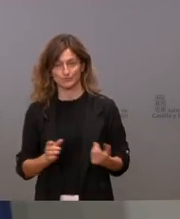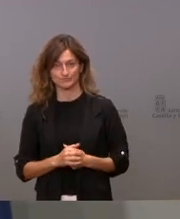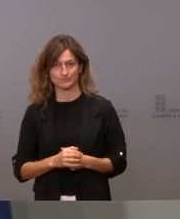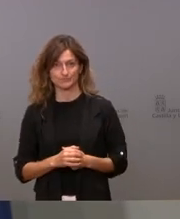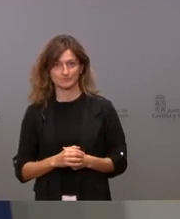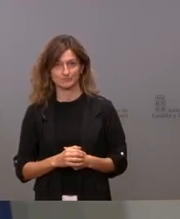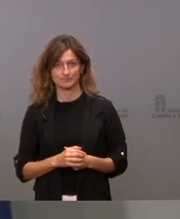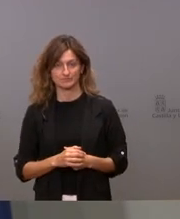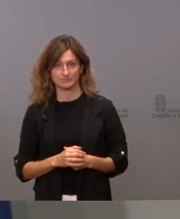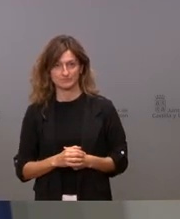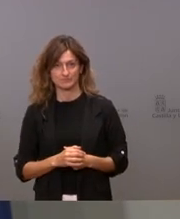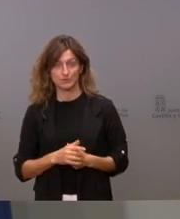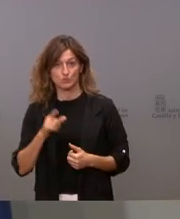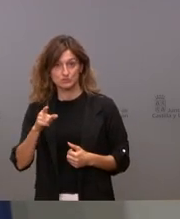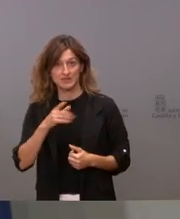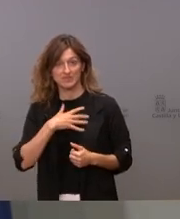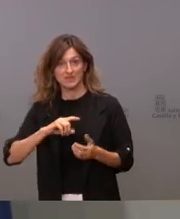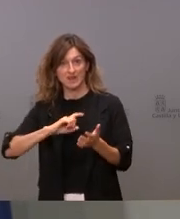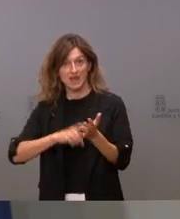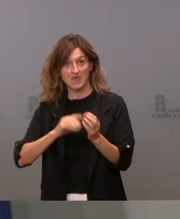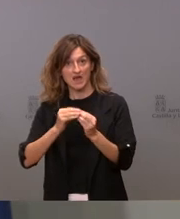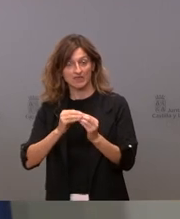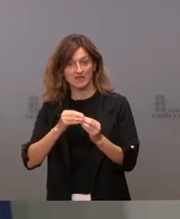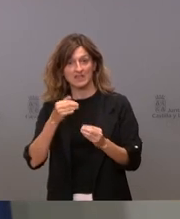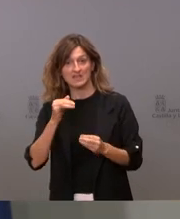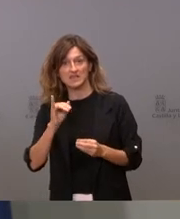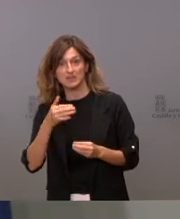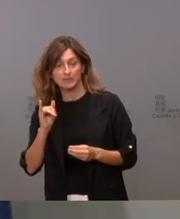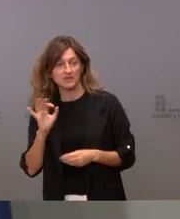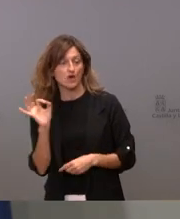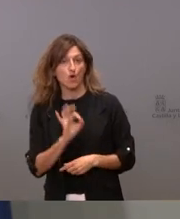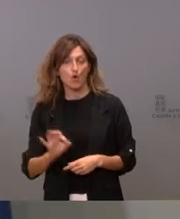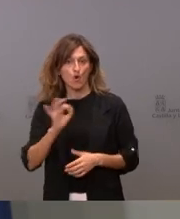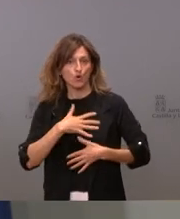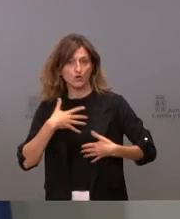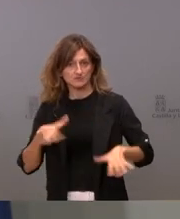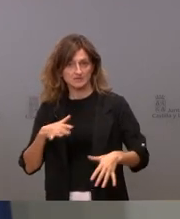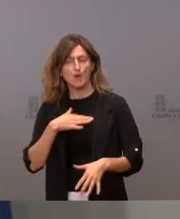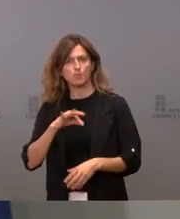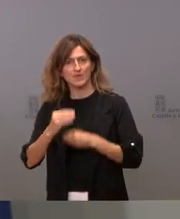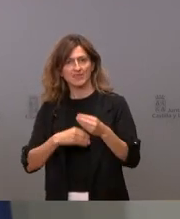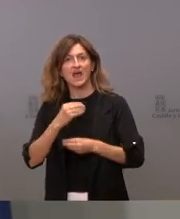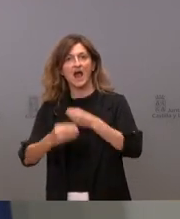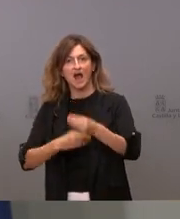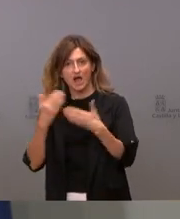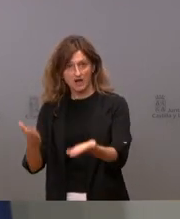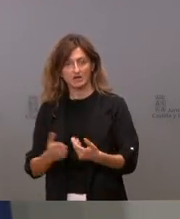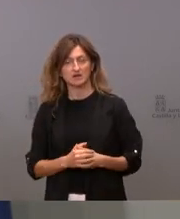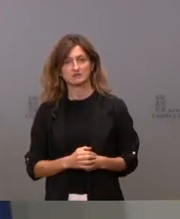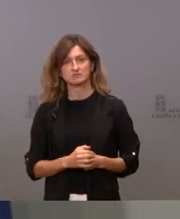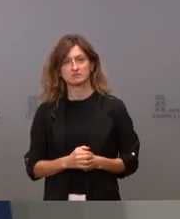esto usted si quiere legislar desde el IBI hasta lo que sea puede hacerlo hágalo